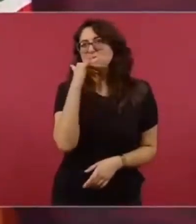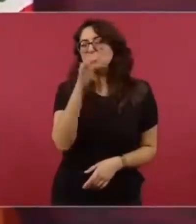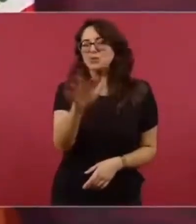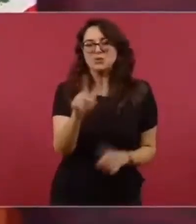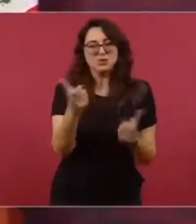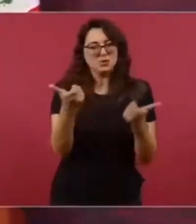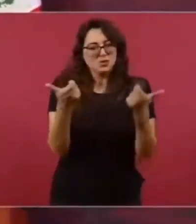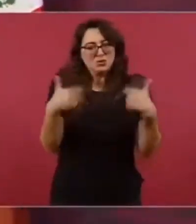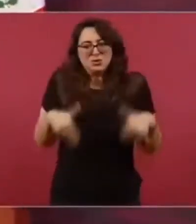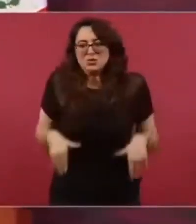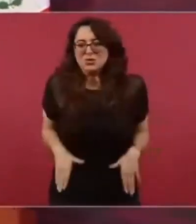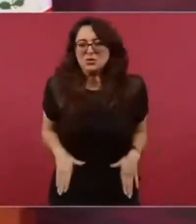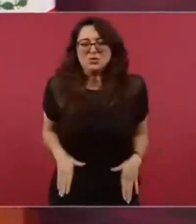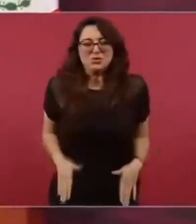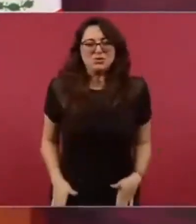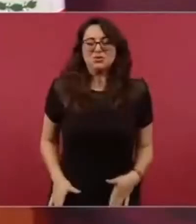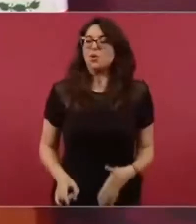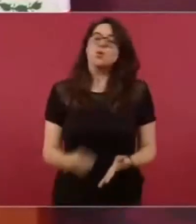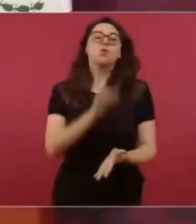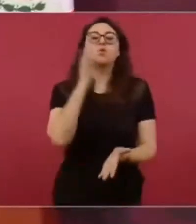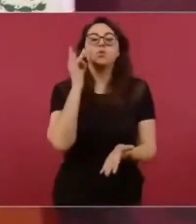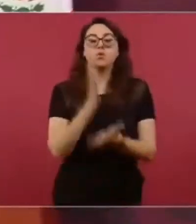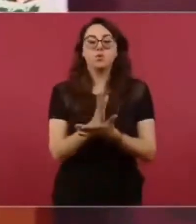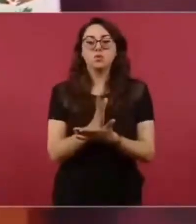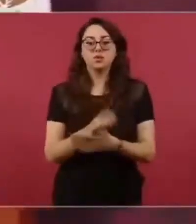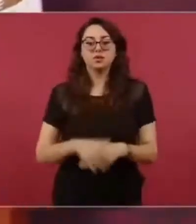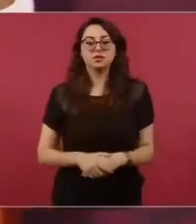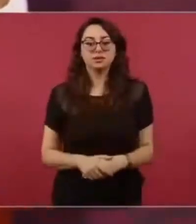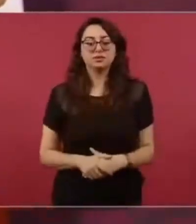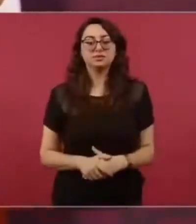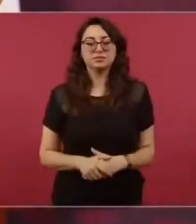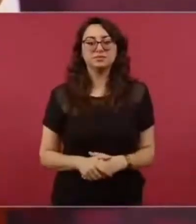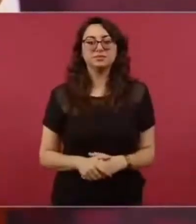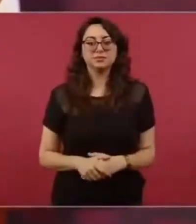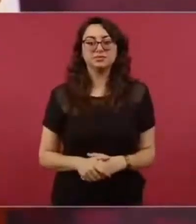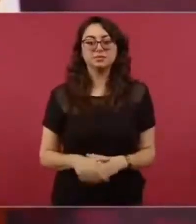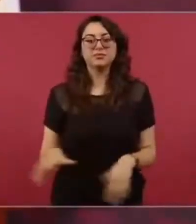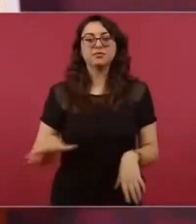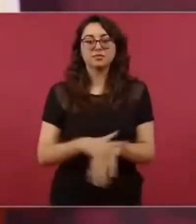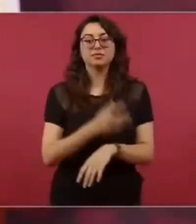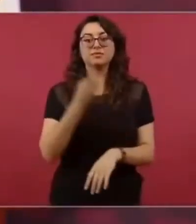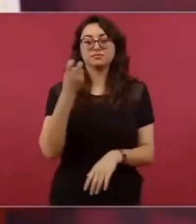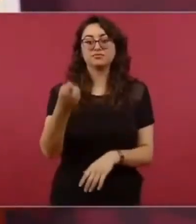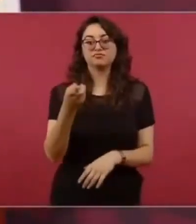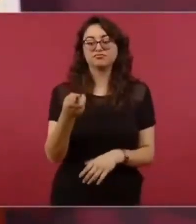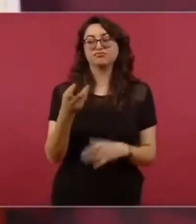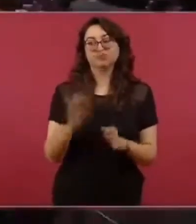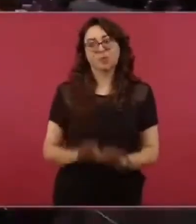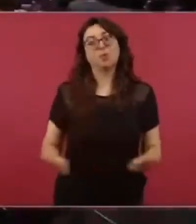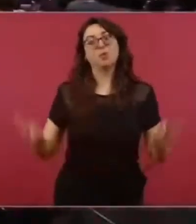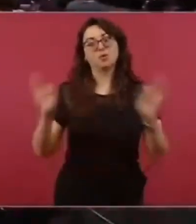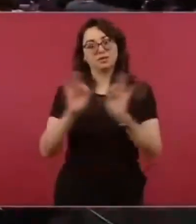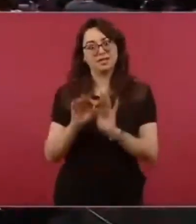Por eso no deben de dejar afuera a Lili Keyes.